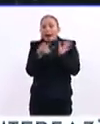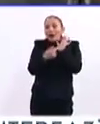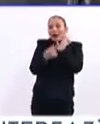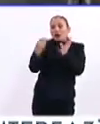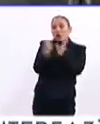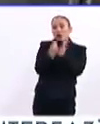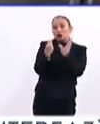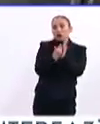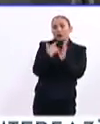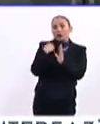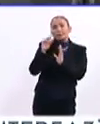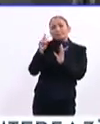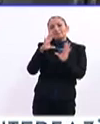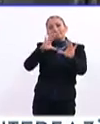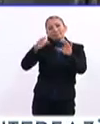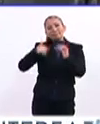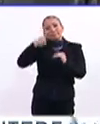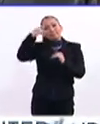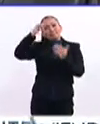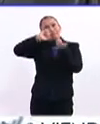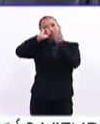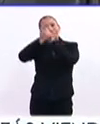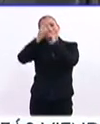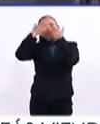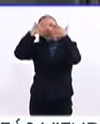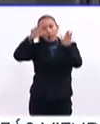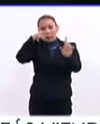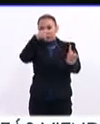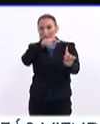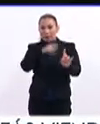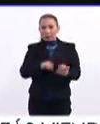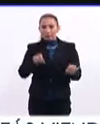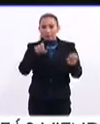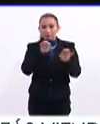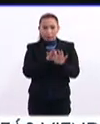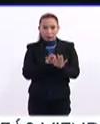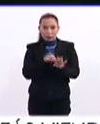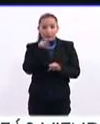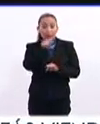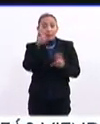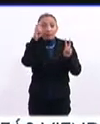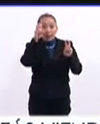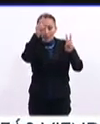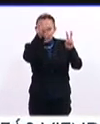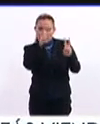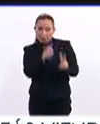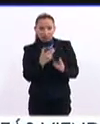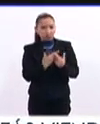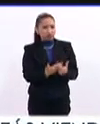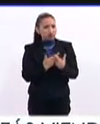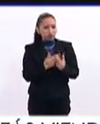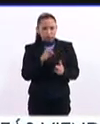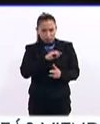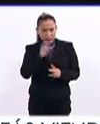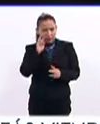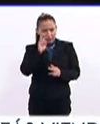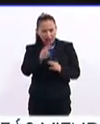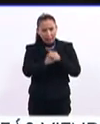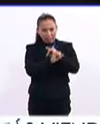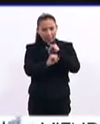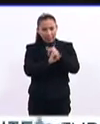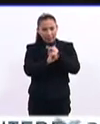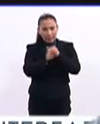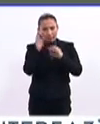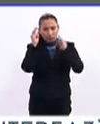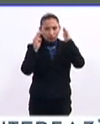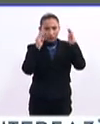este curso y sensibilizar al público con este tema en particular. Se realizó un temario bastante nutrido, que ustedes lo podrán consultar en la